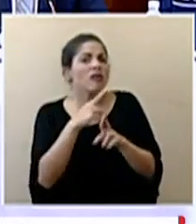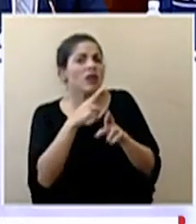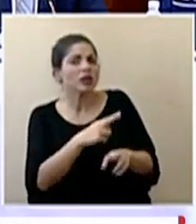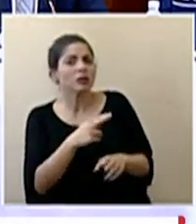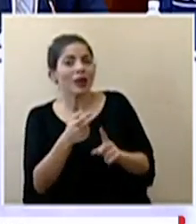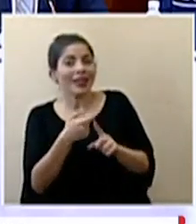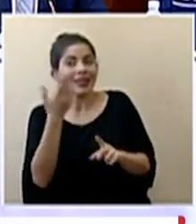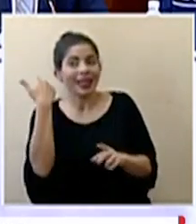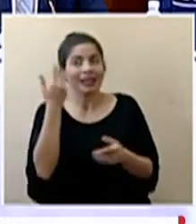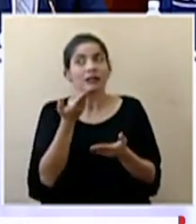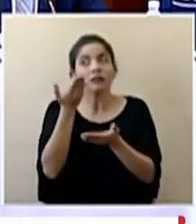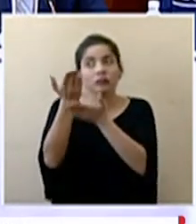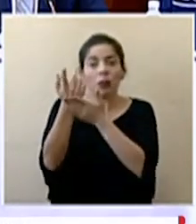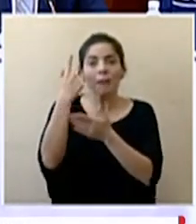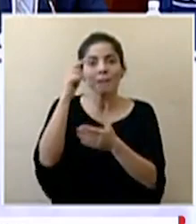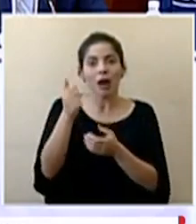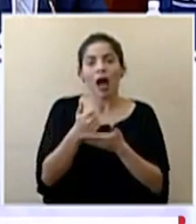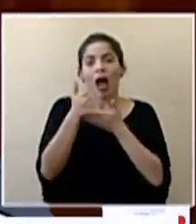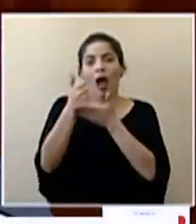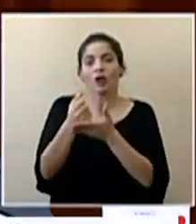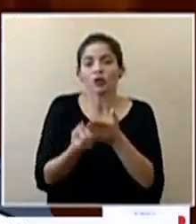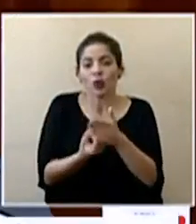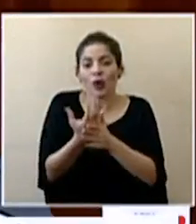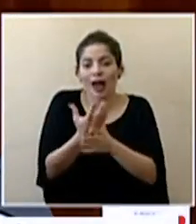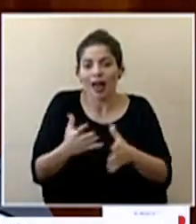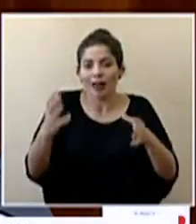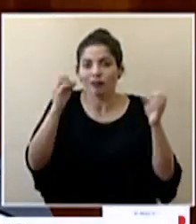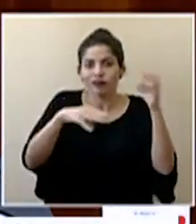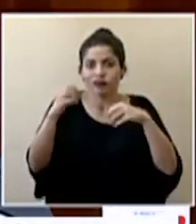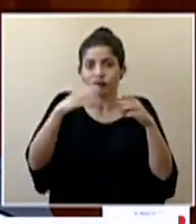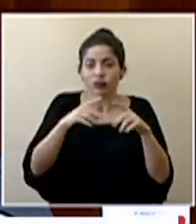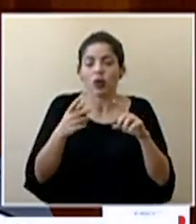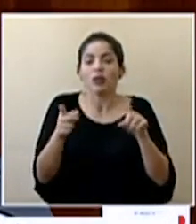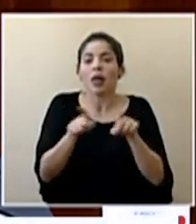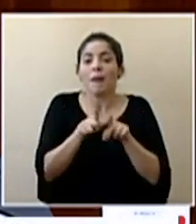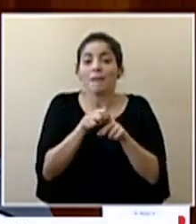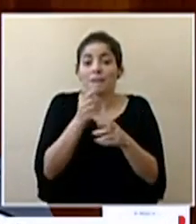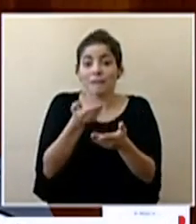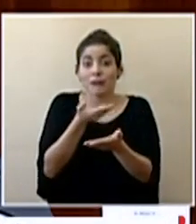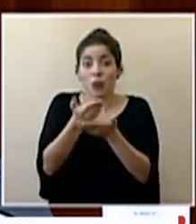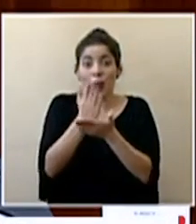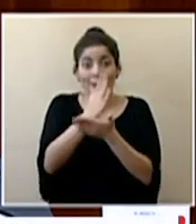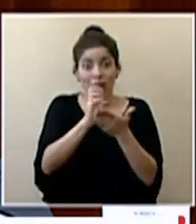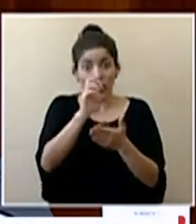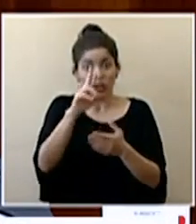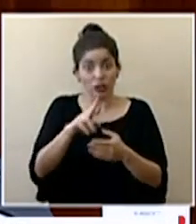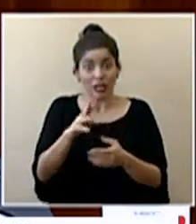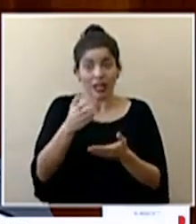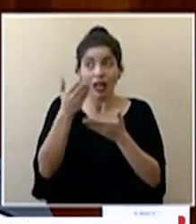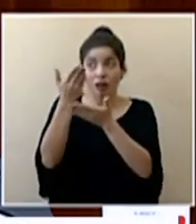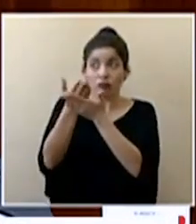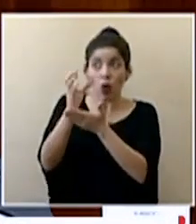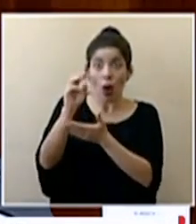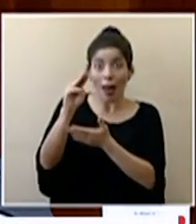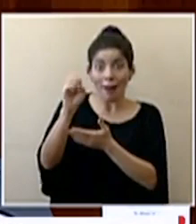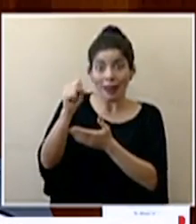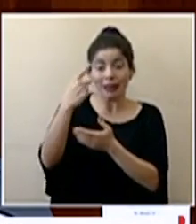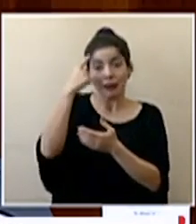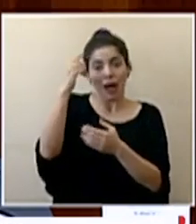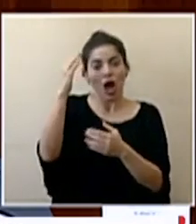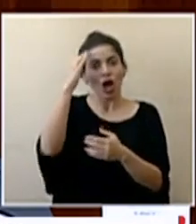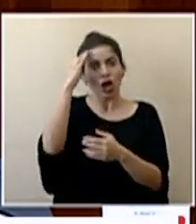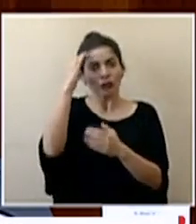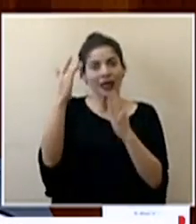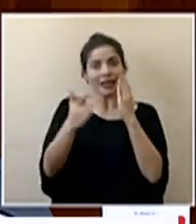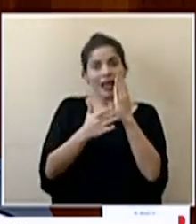ese anuncio para coayudar en la creación de ese repositorio? ¿qué avances hay en la propuesta hecha por Costa Rica la OMS para liberar el conocimiento y